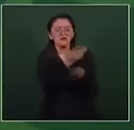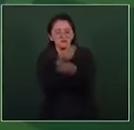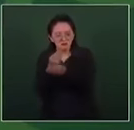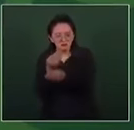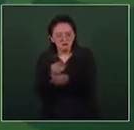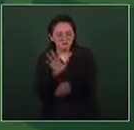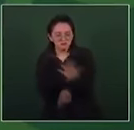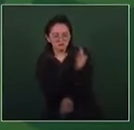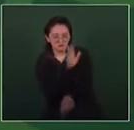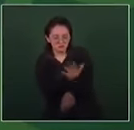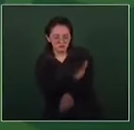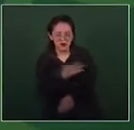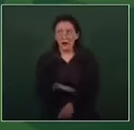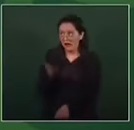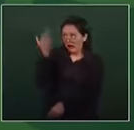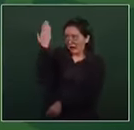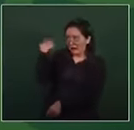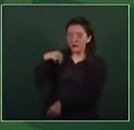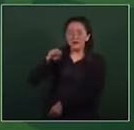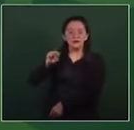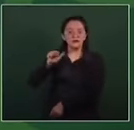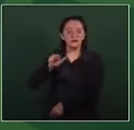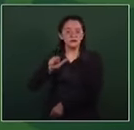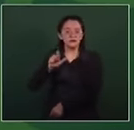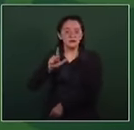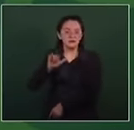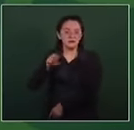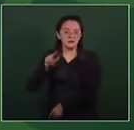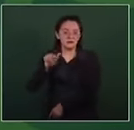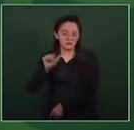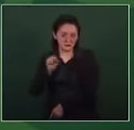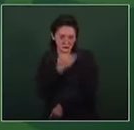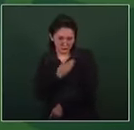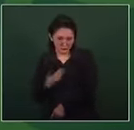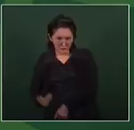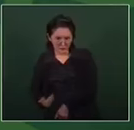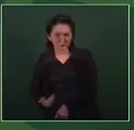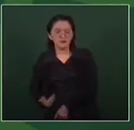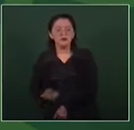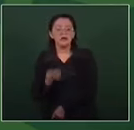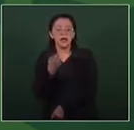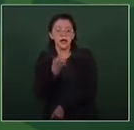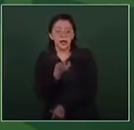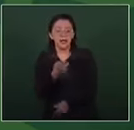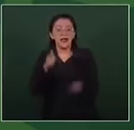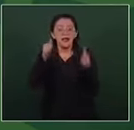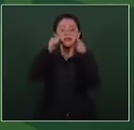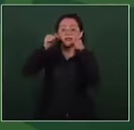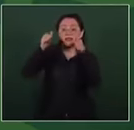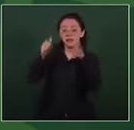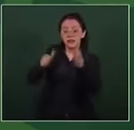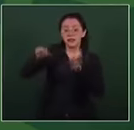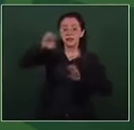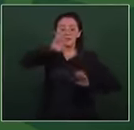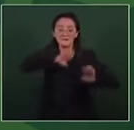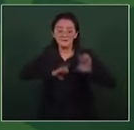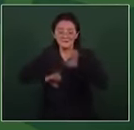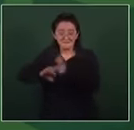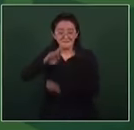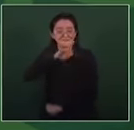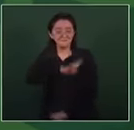fue el darle preferencia a las empresas privadas